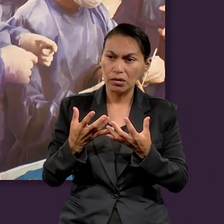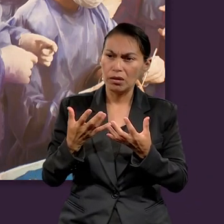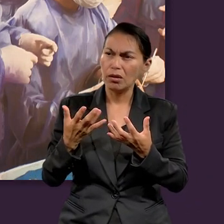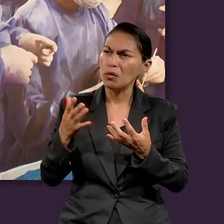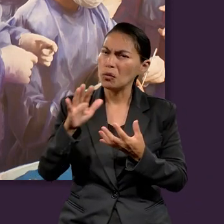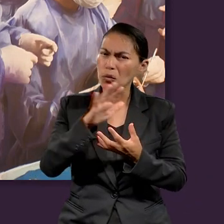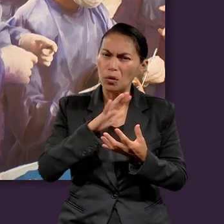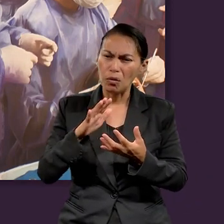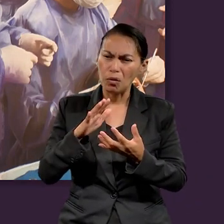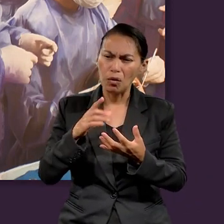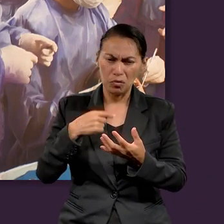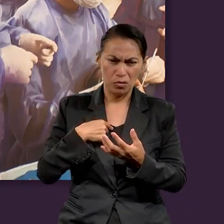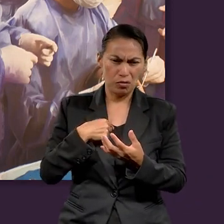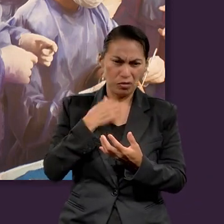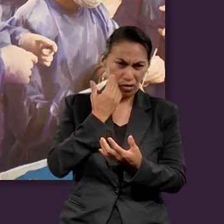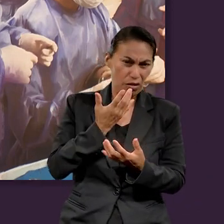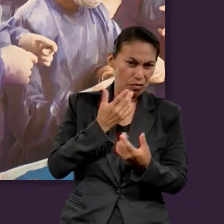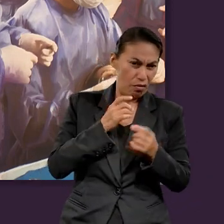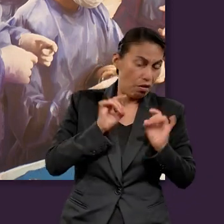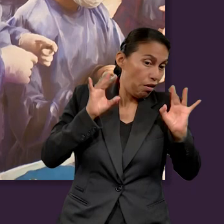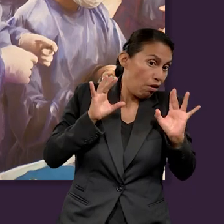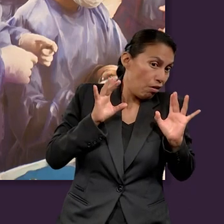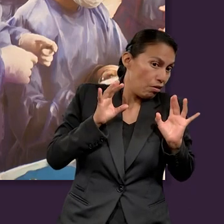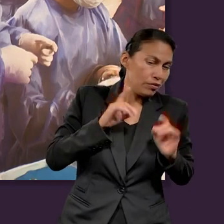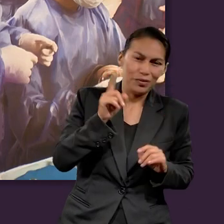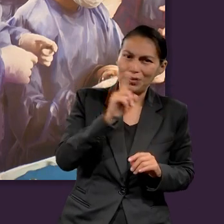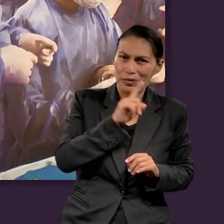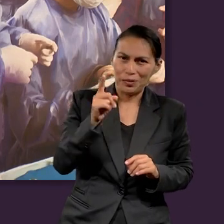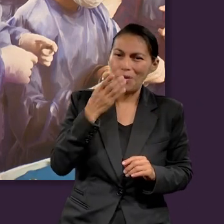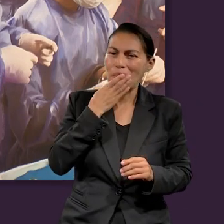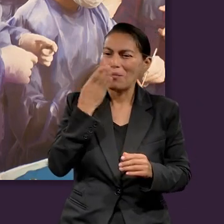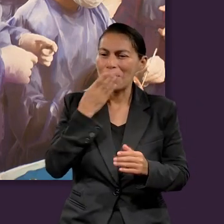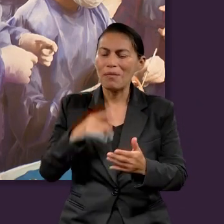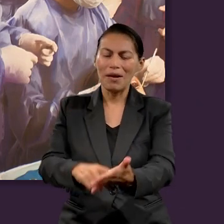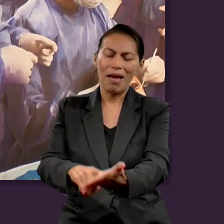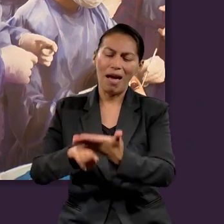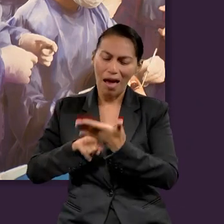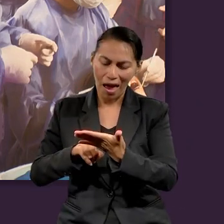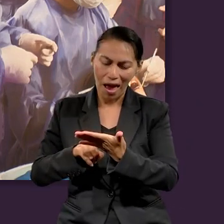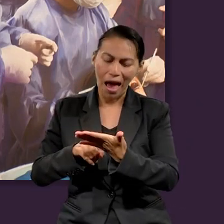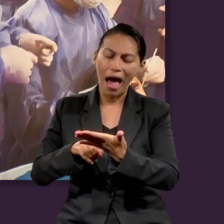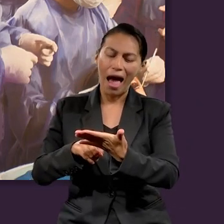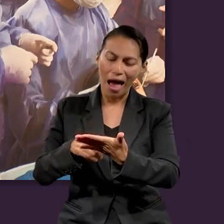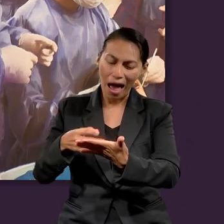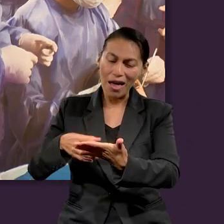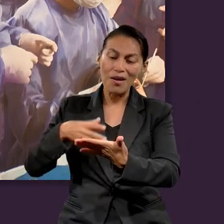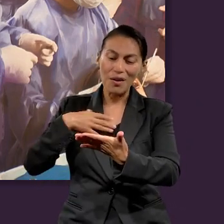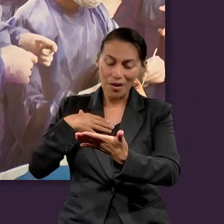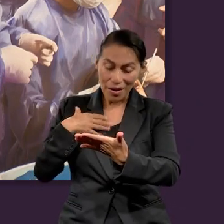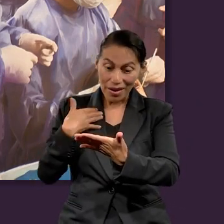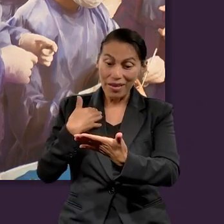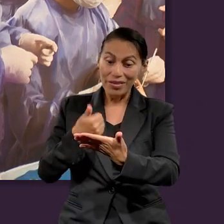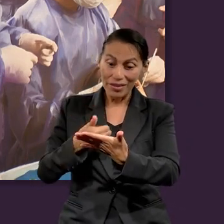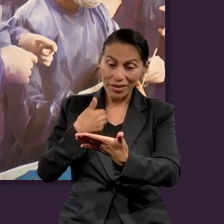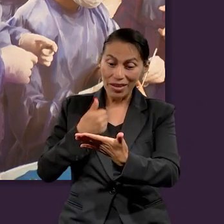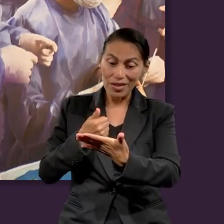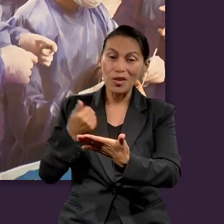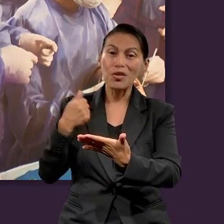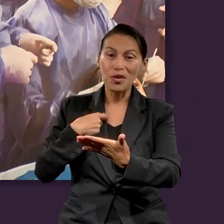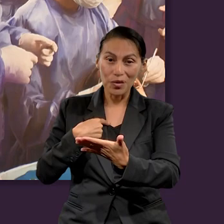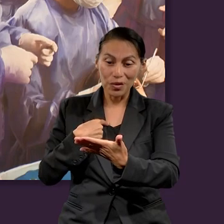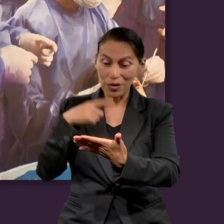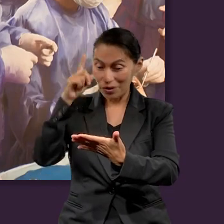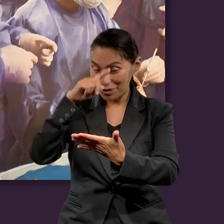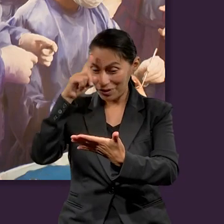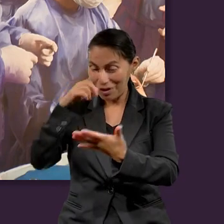reaccionar de acuerdo a sus escrituras. no solamente como algo que está ahí, sino como ese camino que puedo